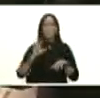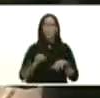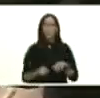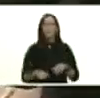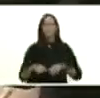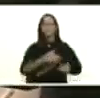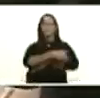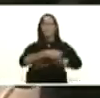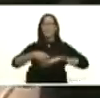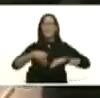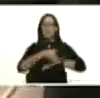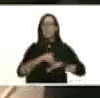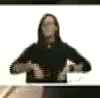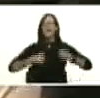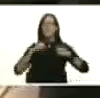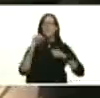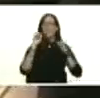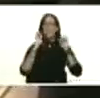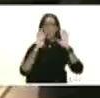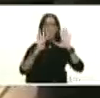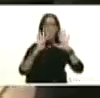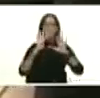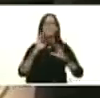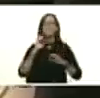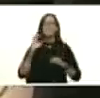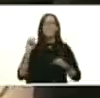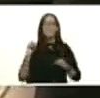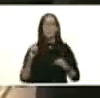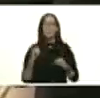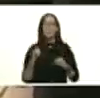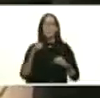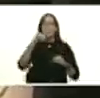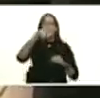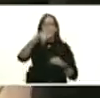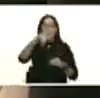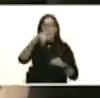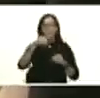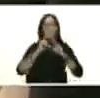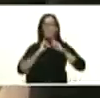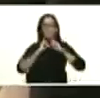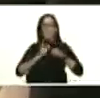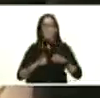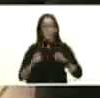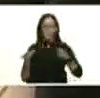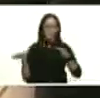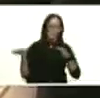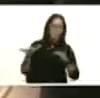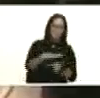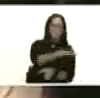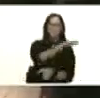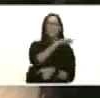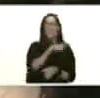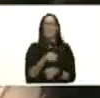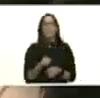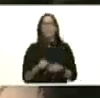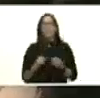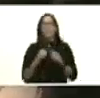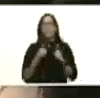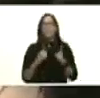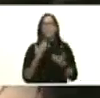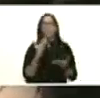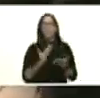de 900 metros que se nos fue la carretera y así muchos espacios de Trujillo pero bueno le repito gracias al apoyo